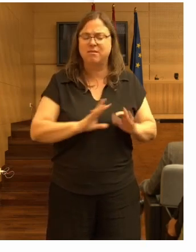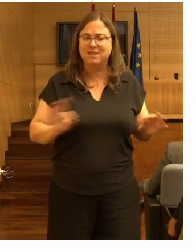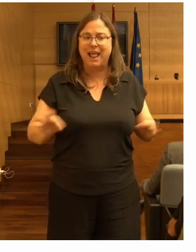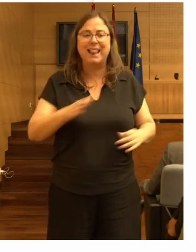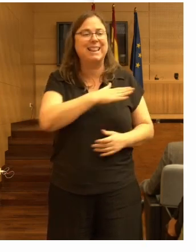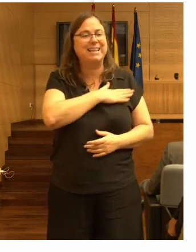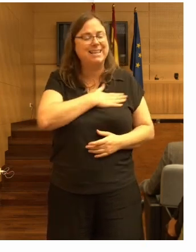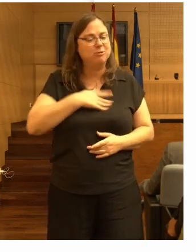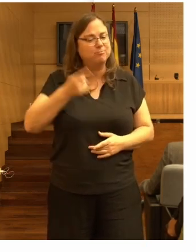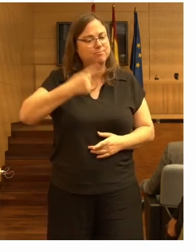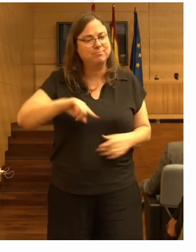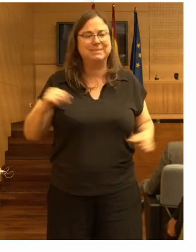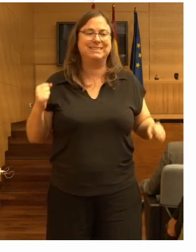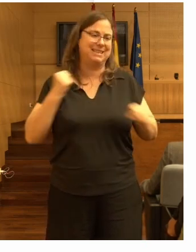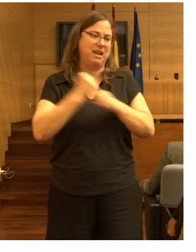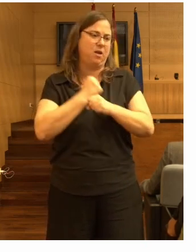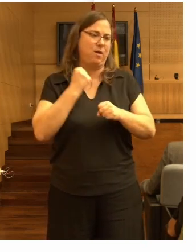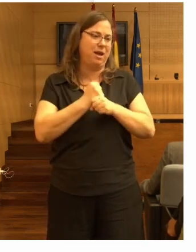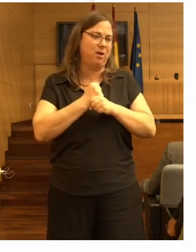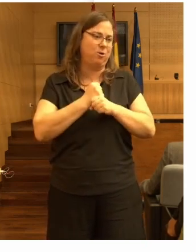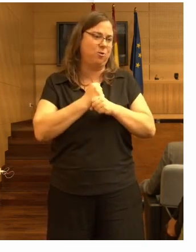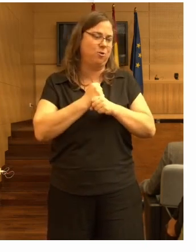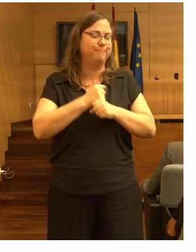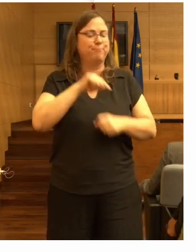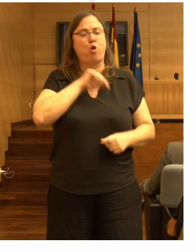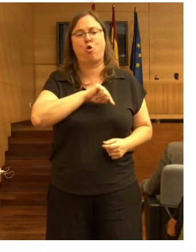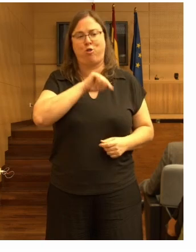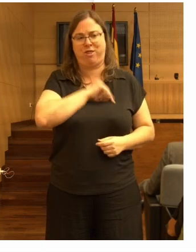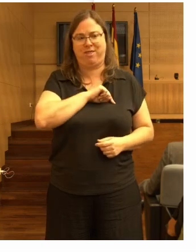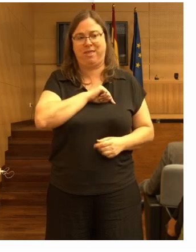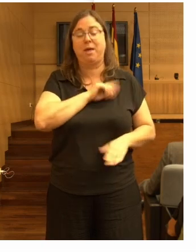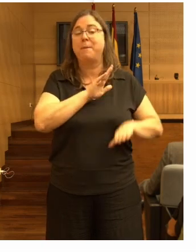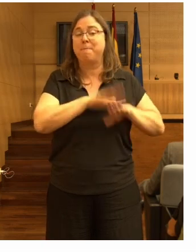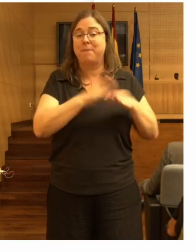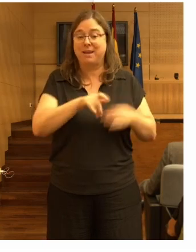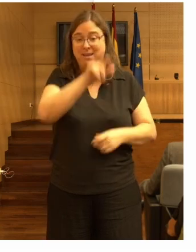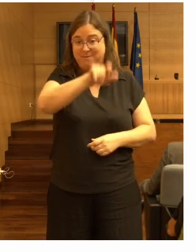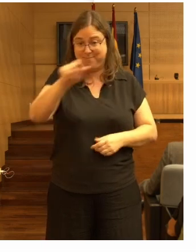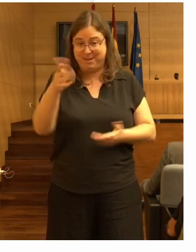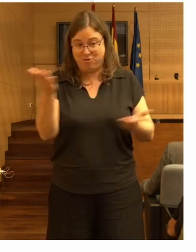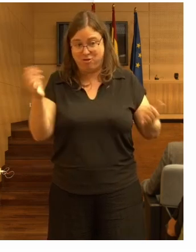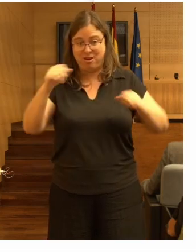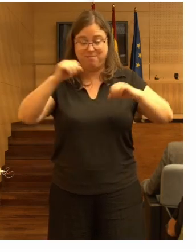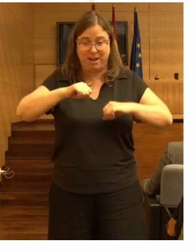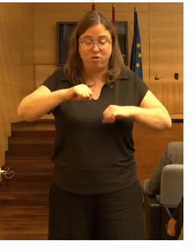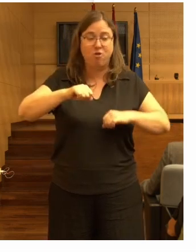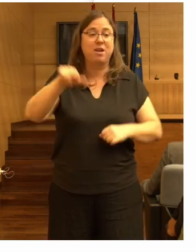trabajo con conciencia para que los residentes